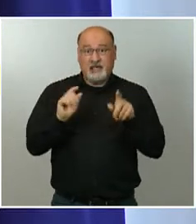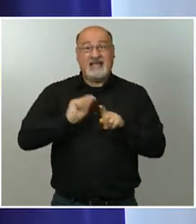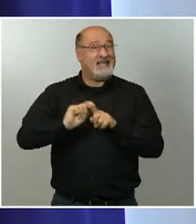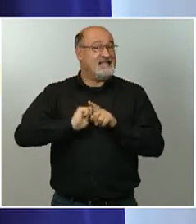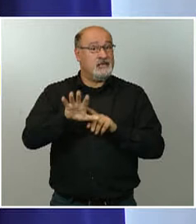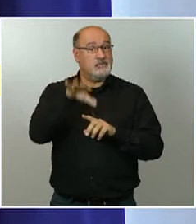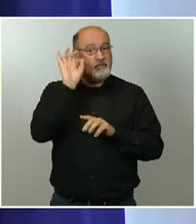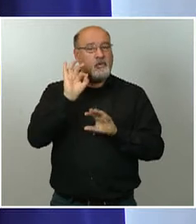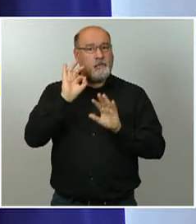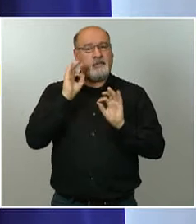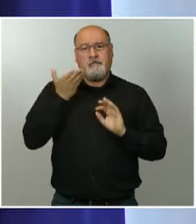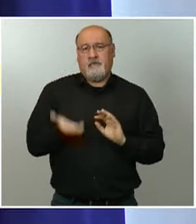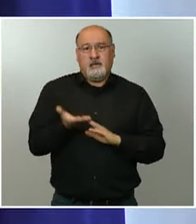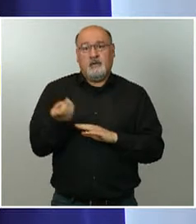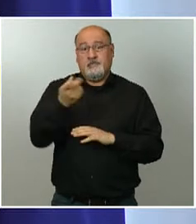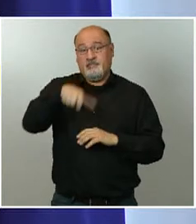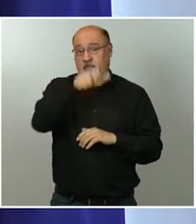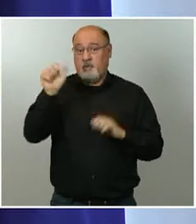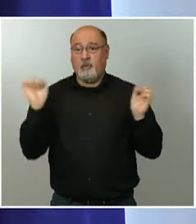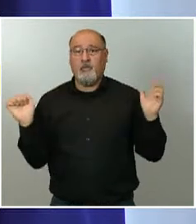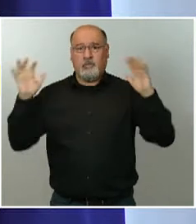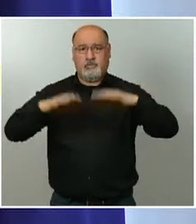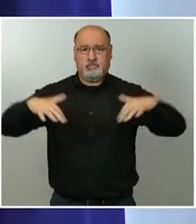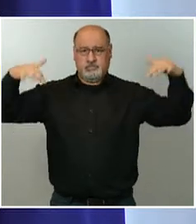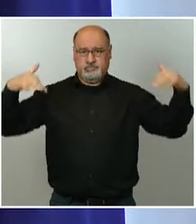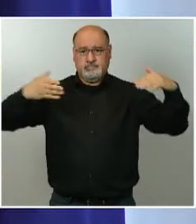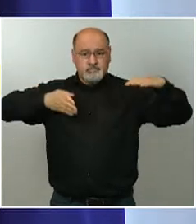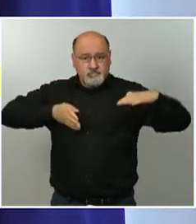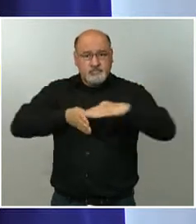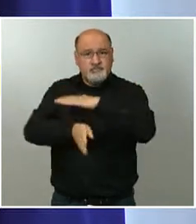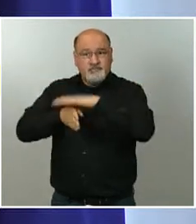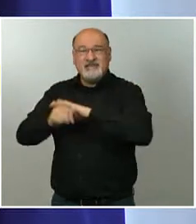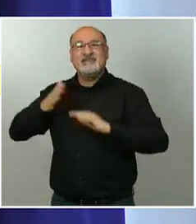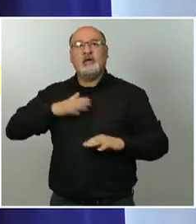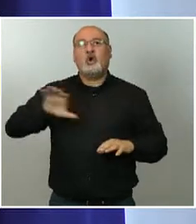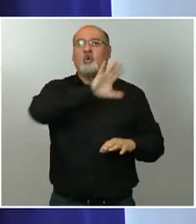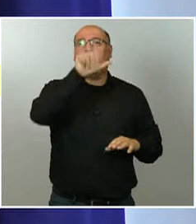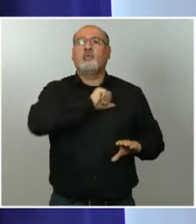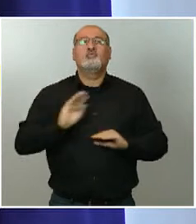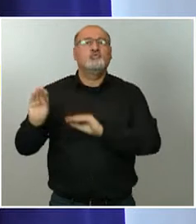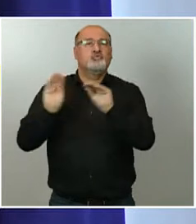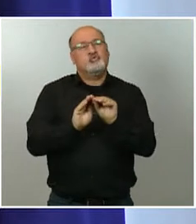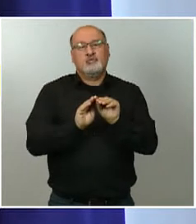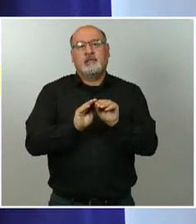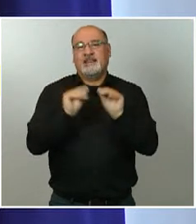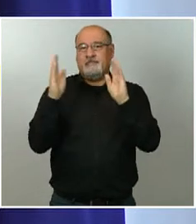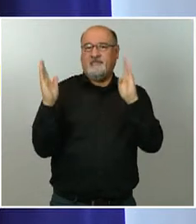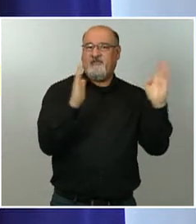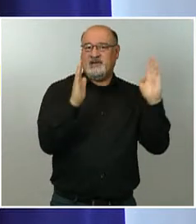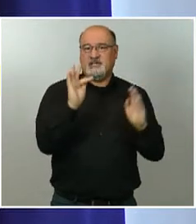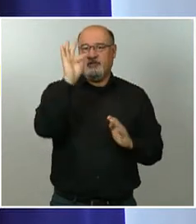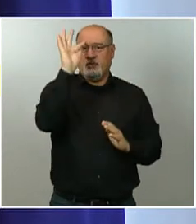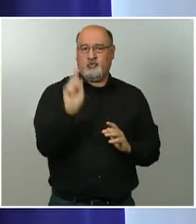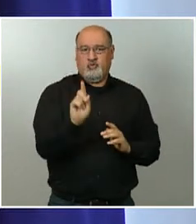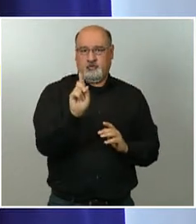el público vuelve a aquellos territorios en fase 1 de pandemia, decir, en